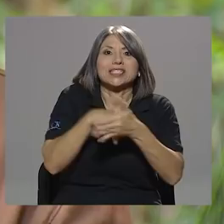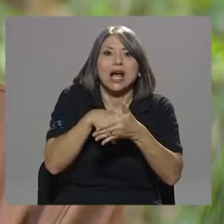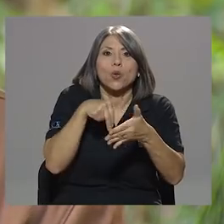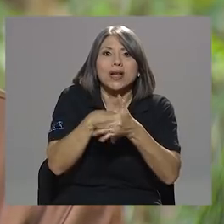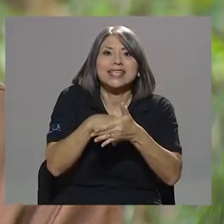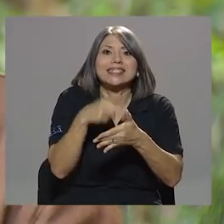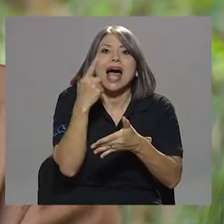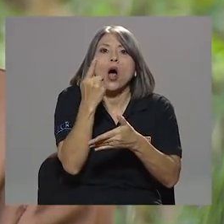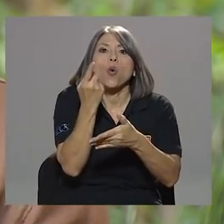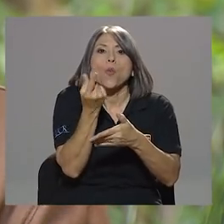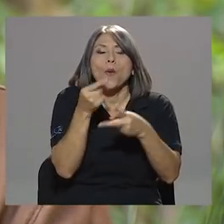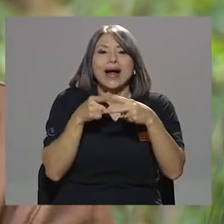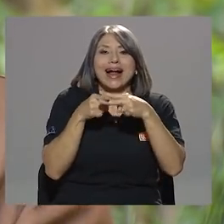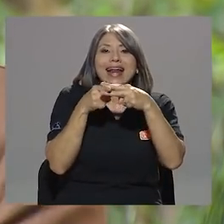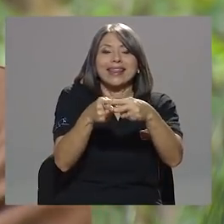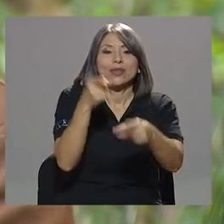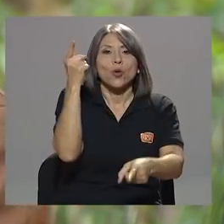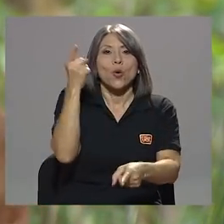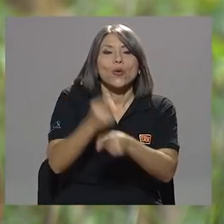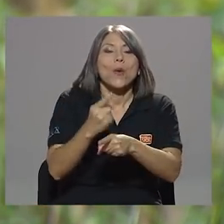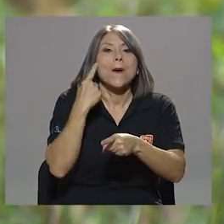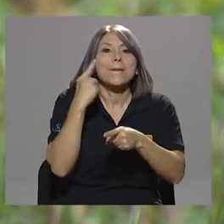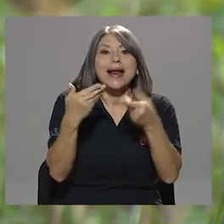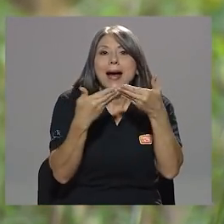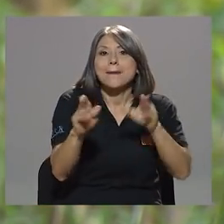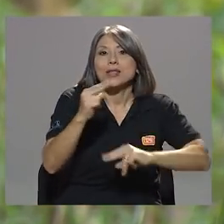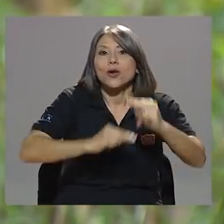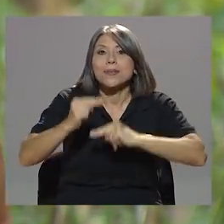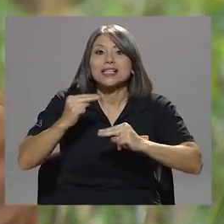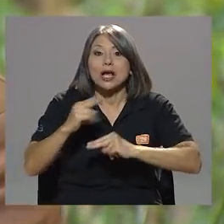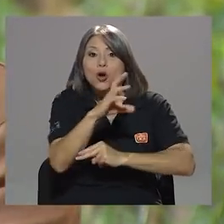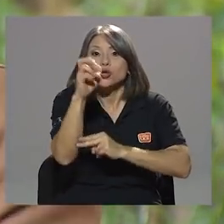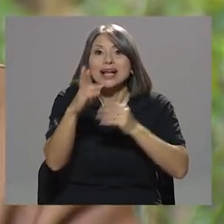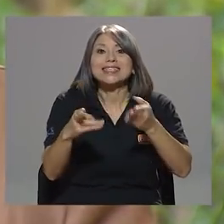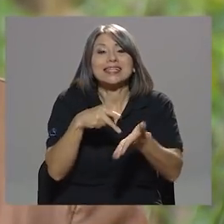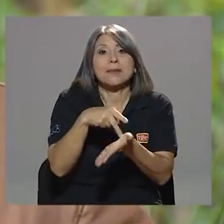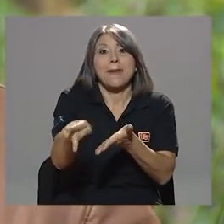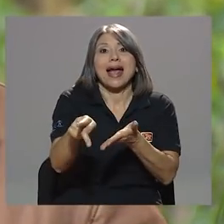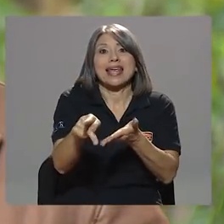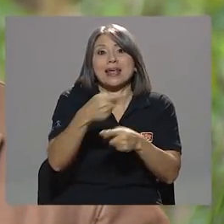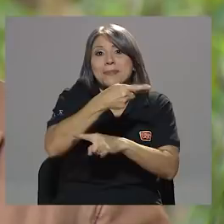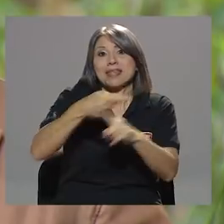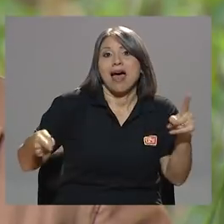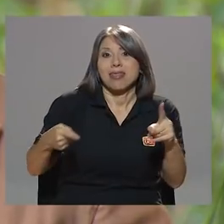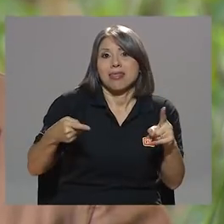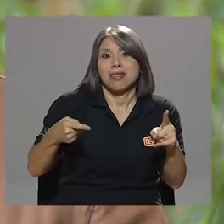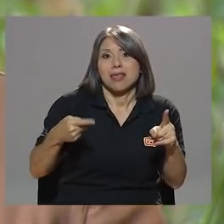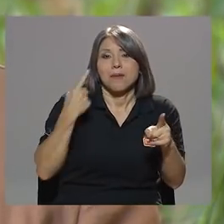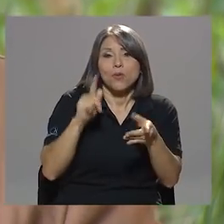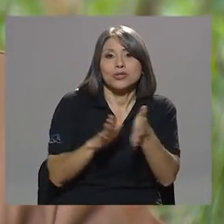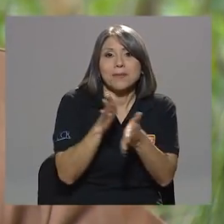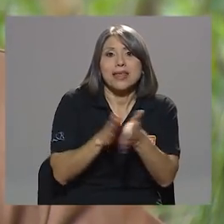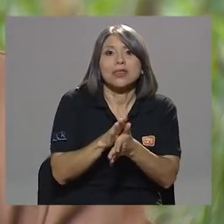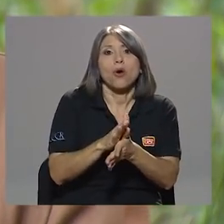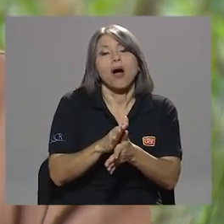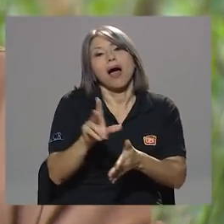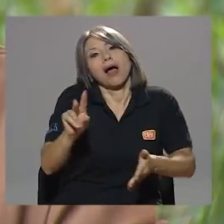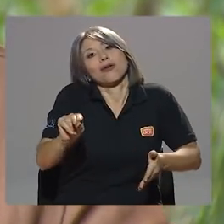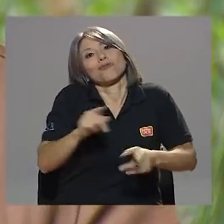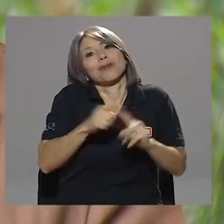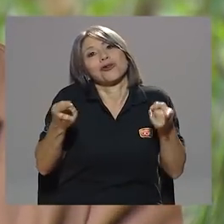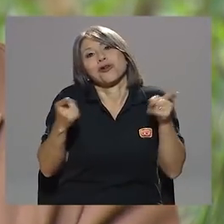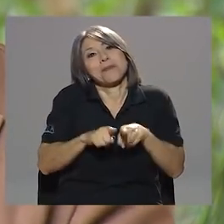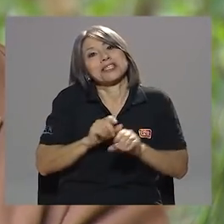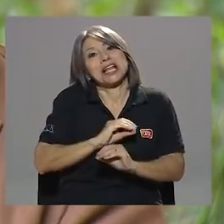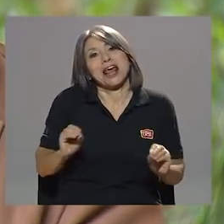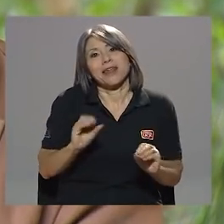correcto que se dio para la apertura del mercado y para que los costarricenses paguen la mitad del producto cementero. Ah, no. Pero resulta que no